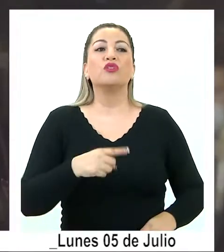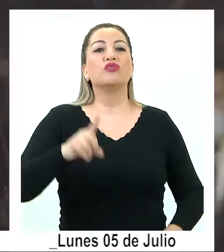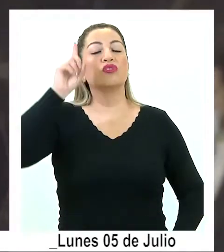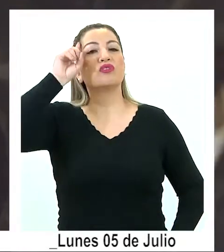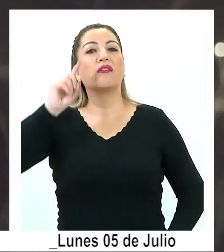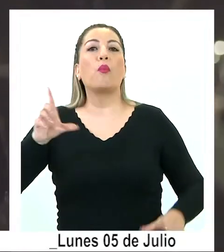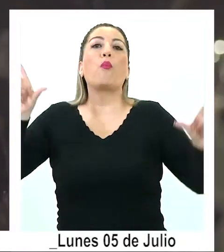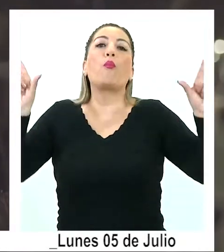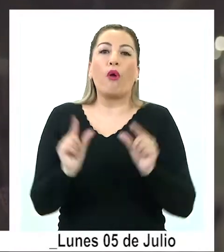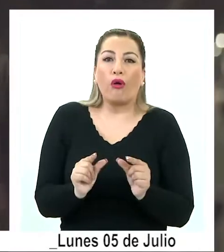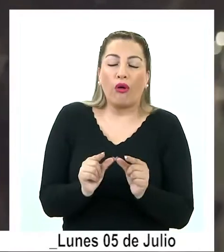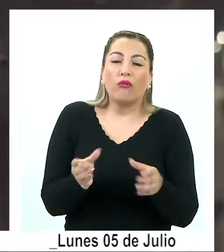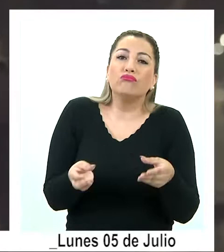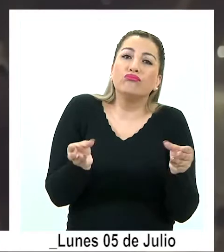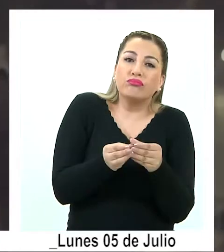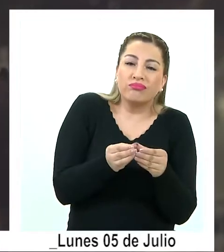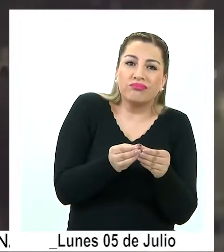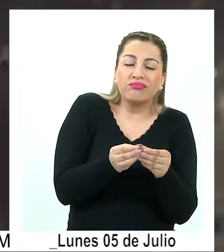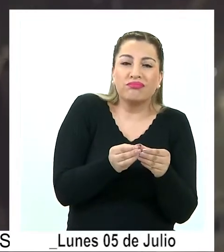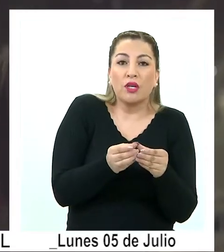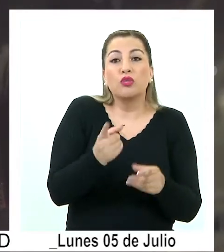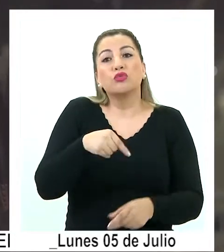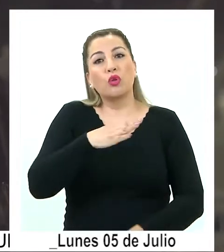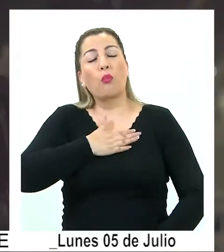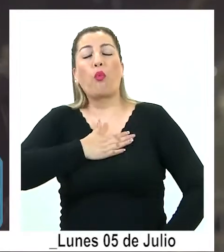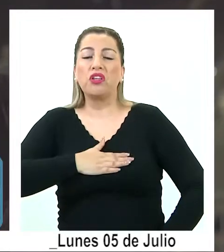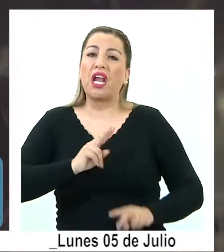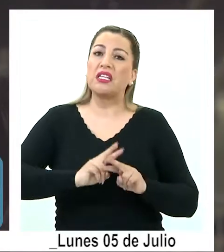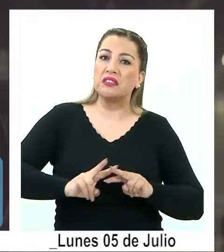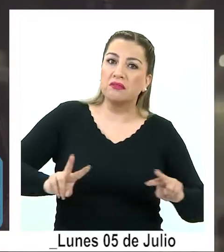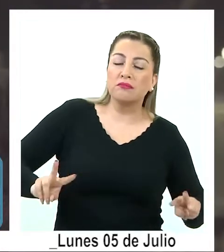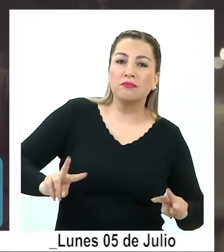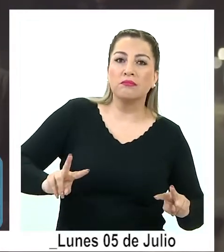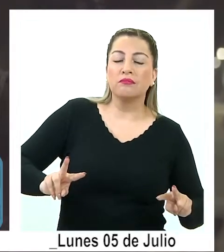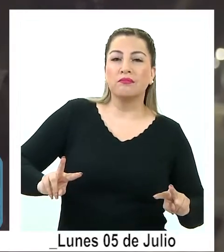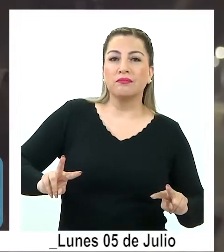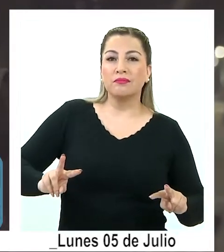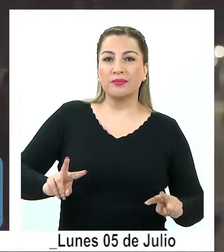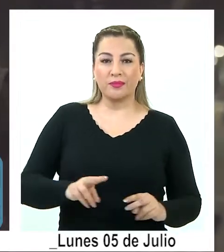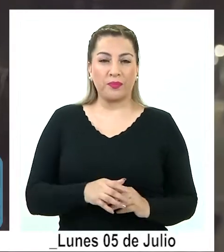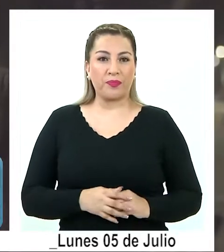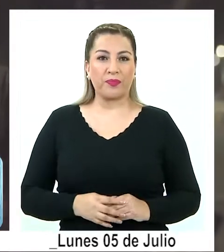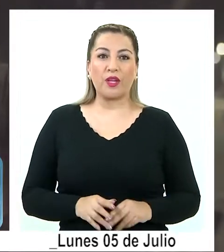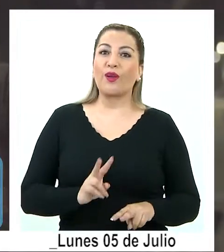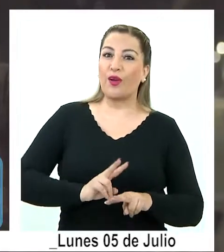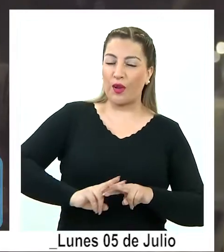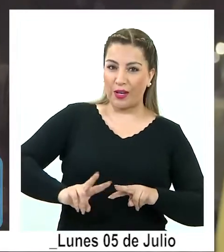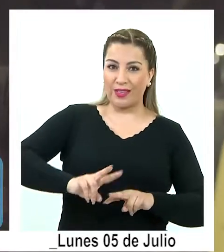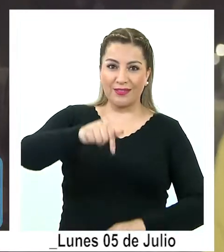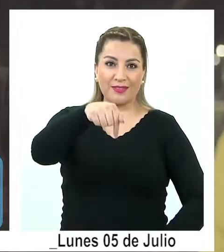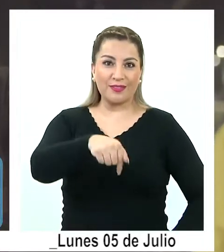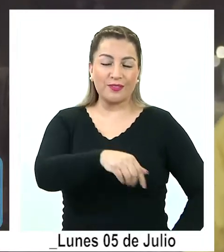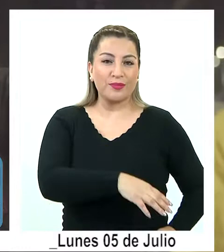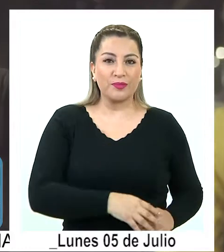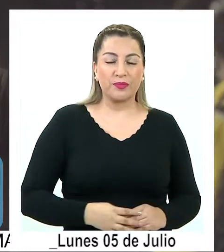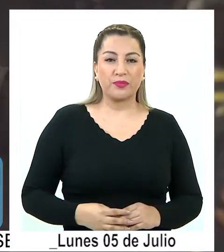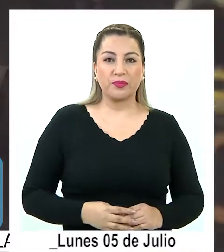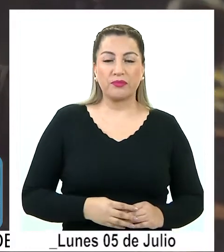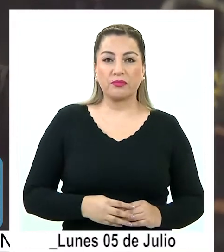Sabemos que nosotros somos minoría, pero muy, muy tranquilos con lo que se llevó a realizar.